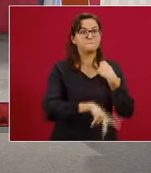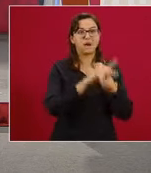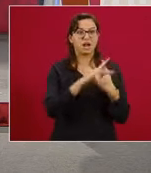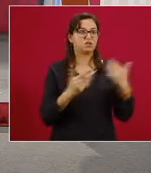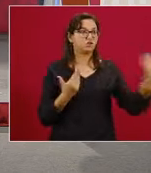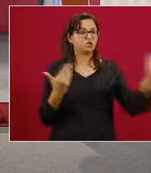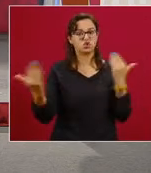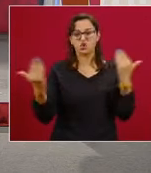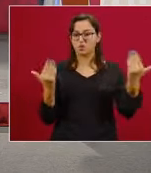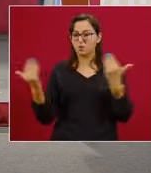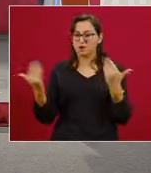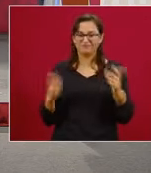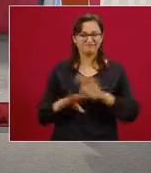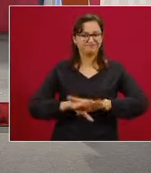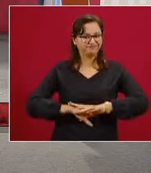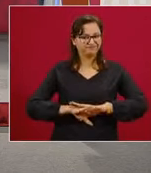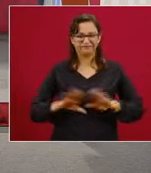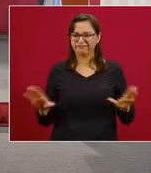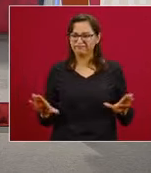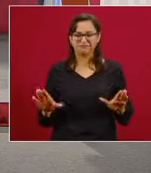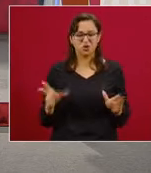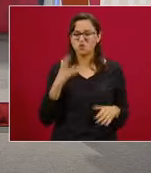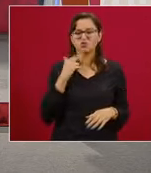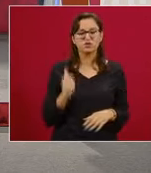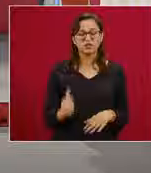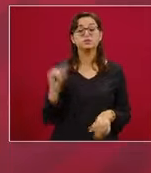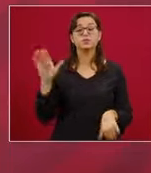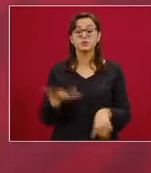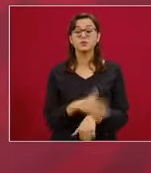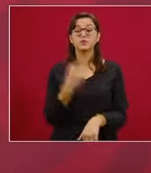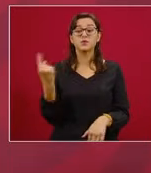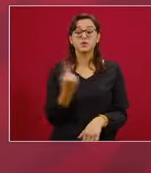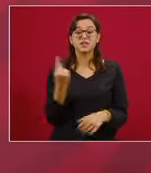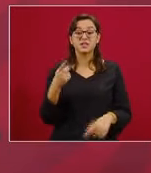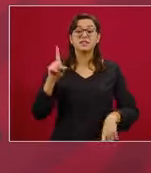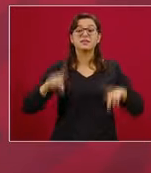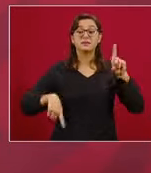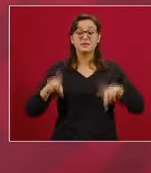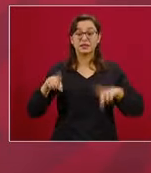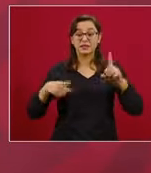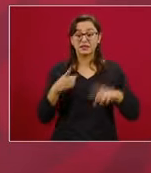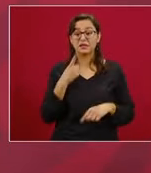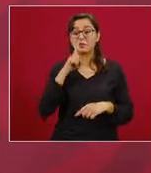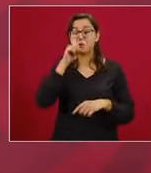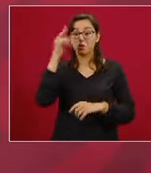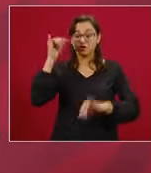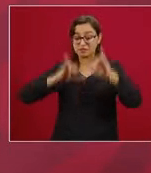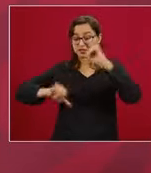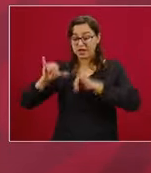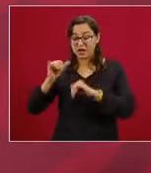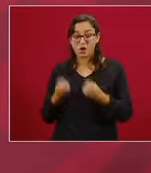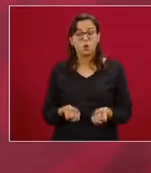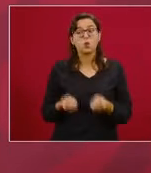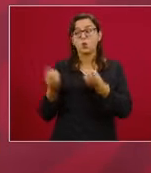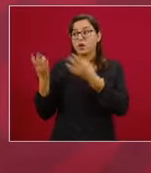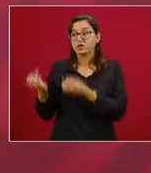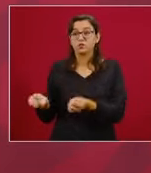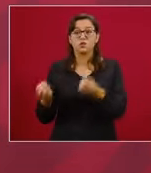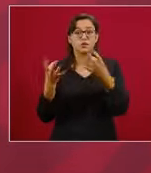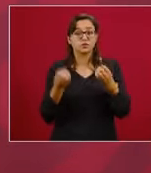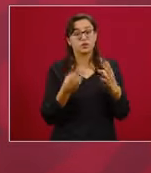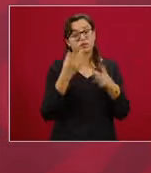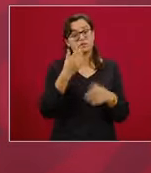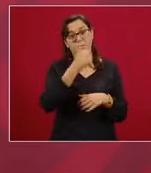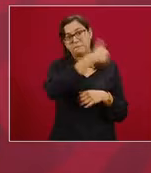el número absoluto de este porcentaje depende del esquema de muestreo que se utiliza de acuerdo a la estrategia de vigilancia